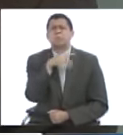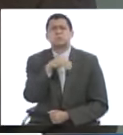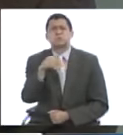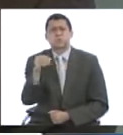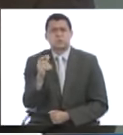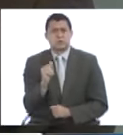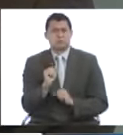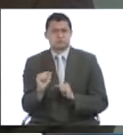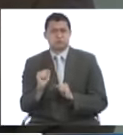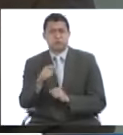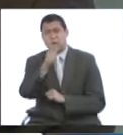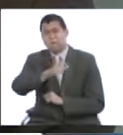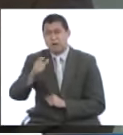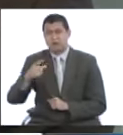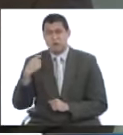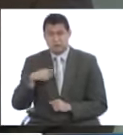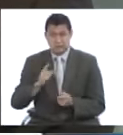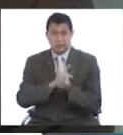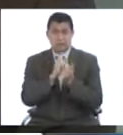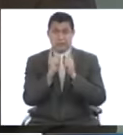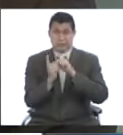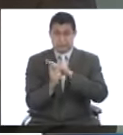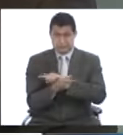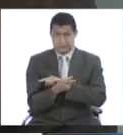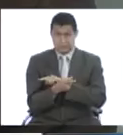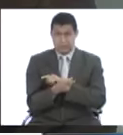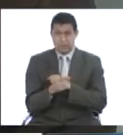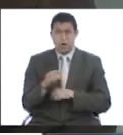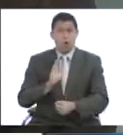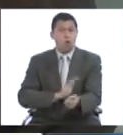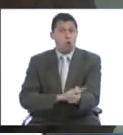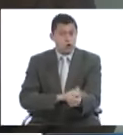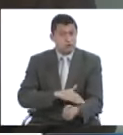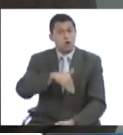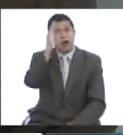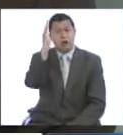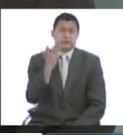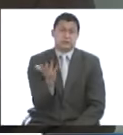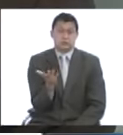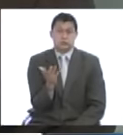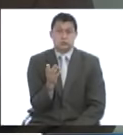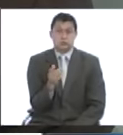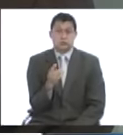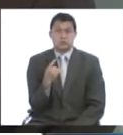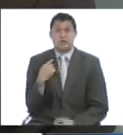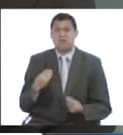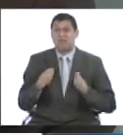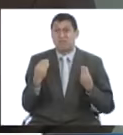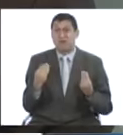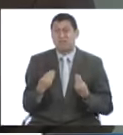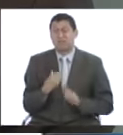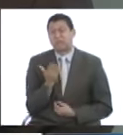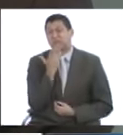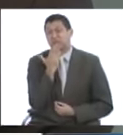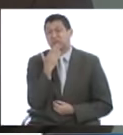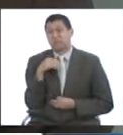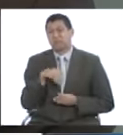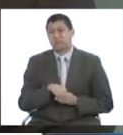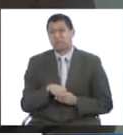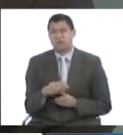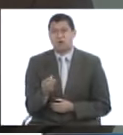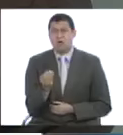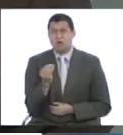Ya se sabe que personas que tienen alteraciones con los niveles de colesterol o triglicéridos, personas que tienen estilos de vida sedentarios, consumo,